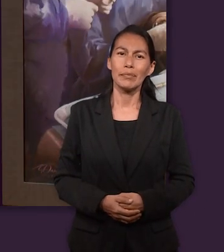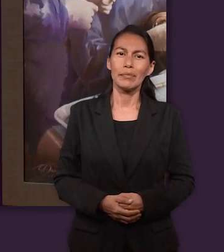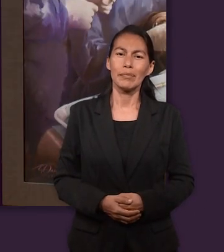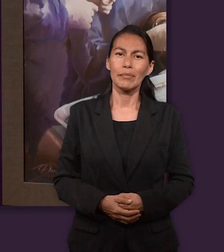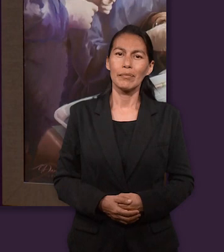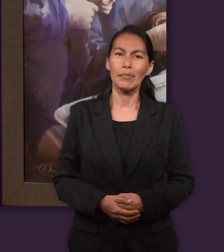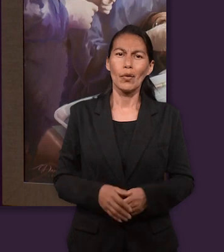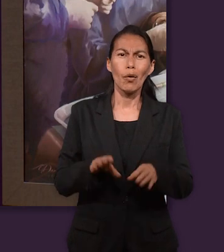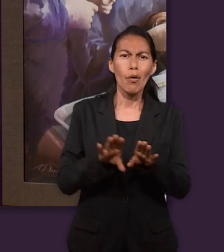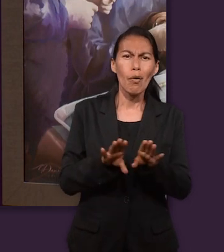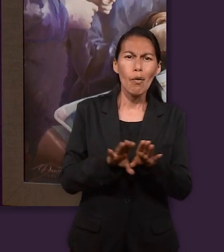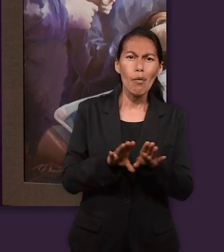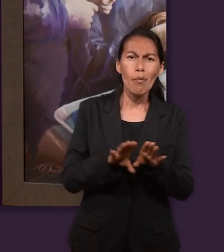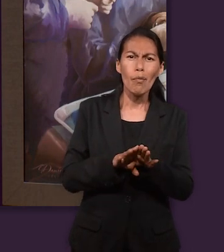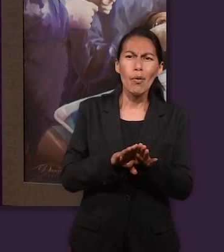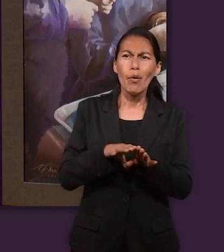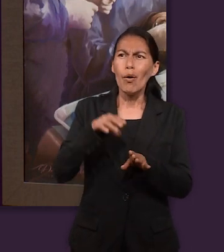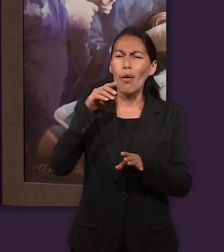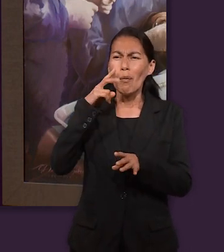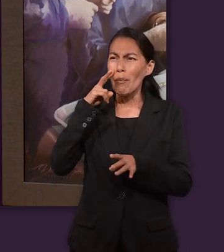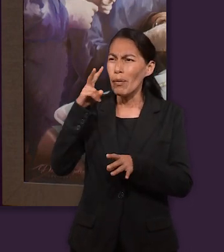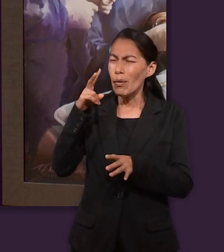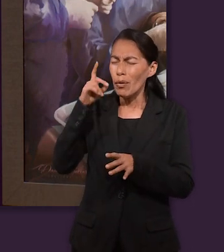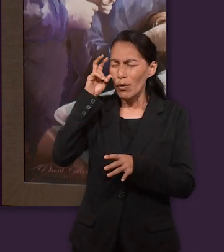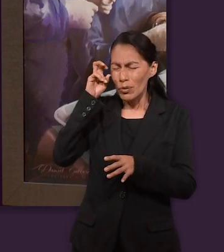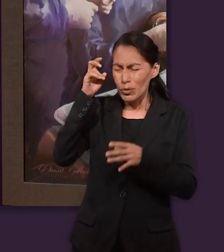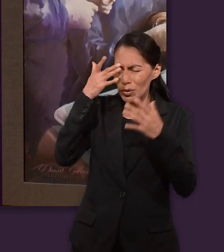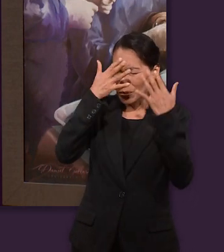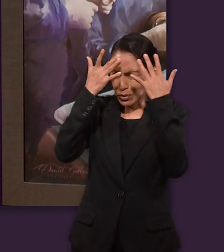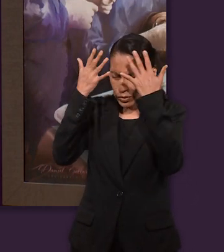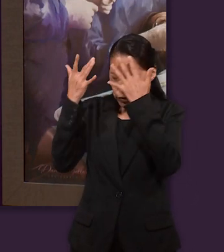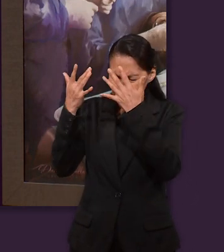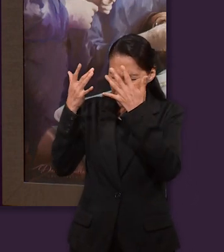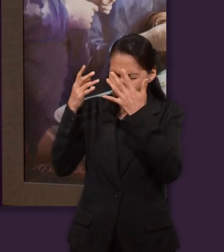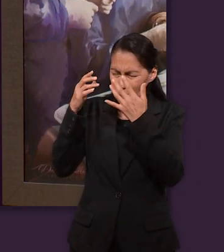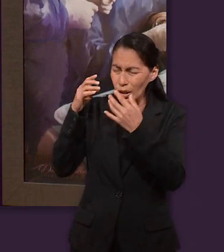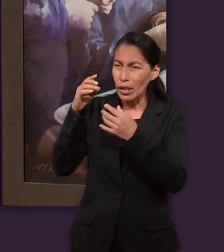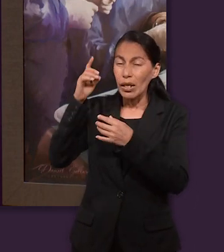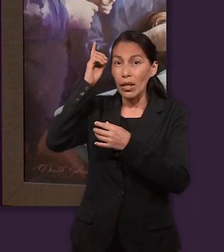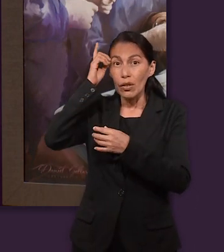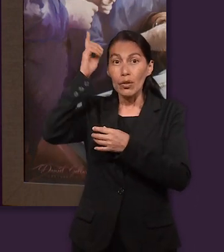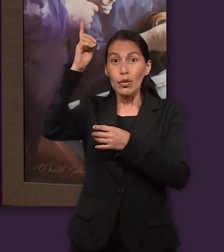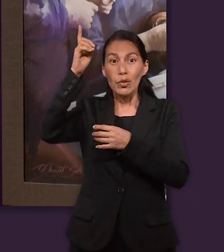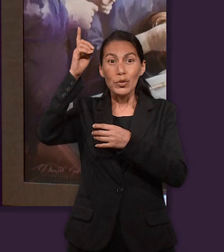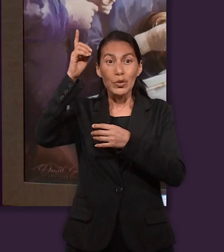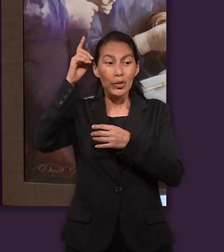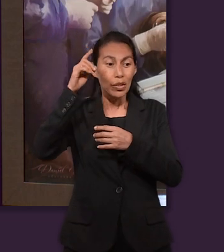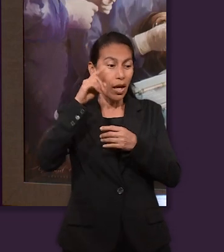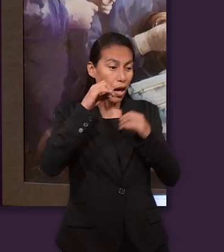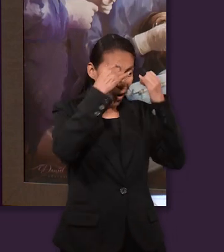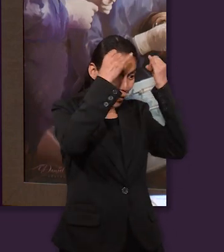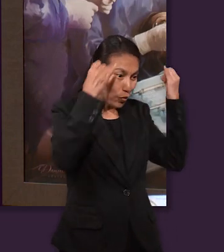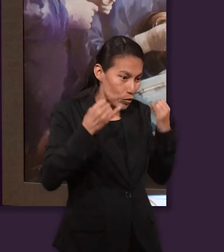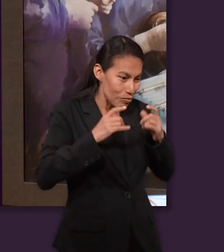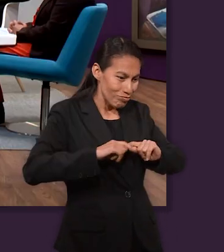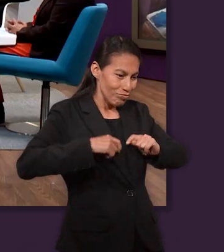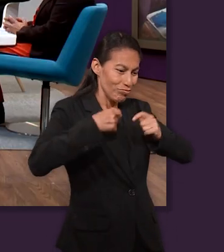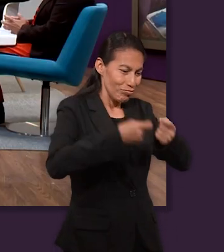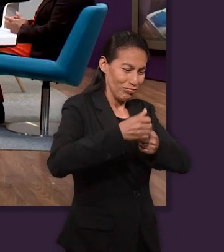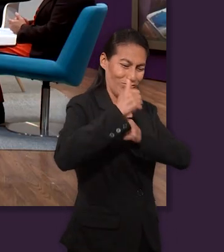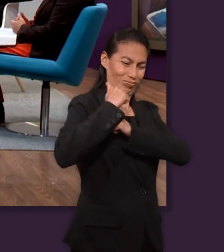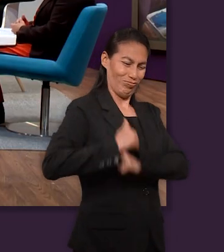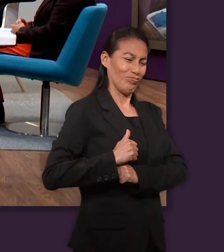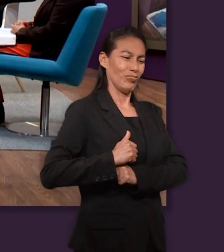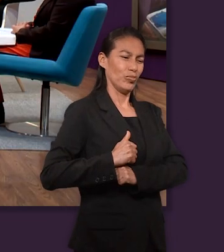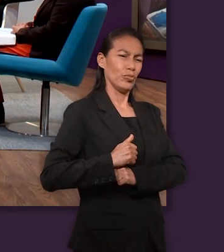Tuvo una visión de quién era el Dios que José servía, que le dio autoridad y potestad a José. Porque conocía, tuvo